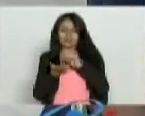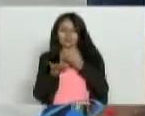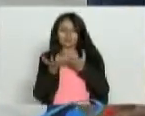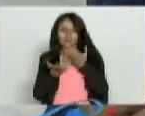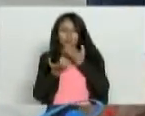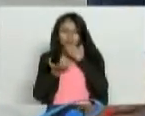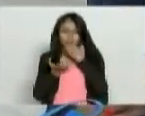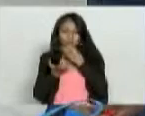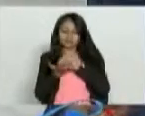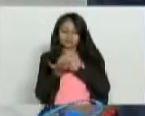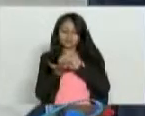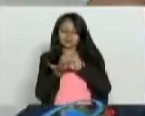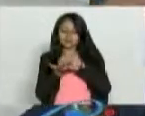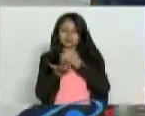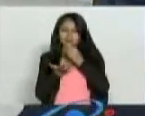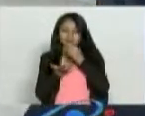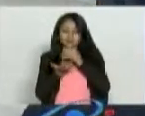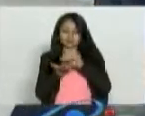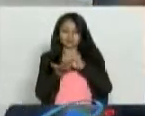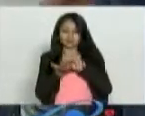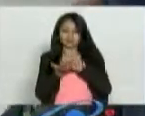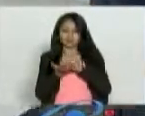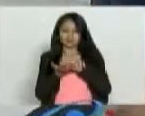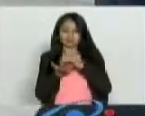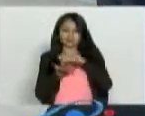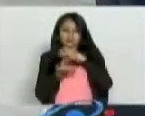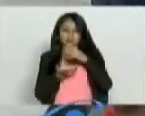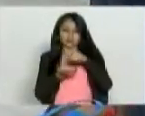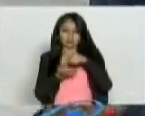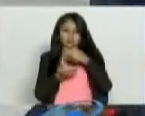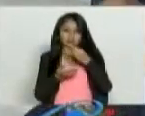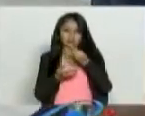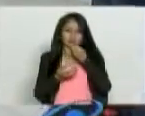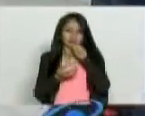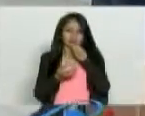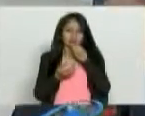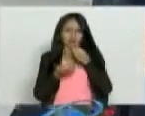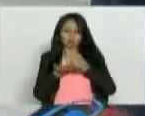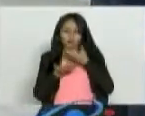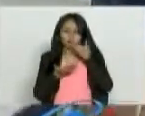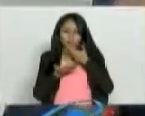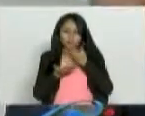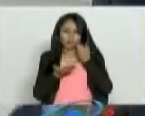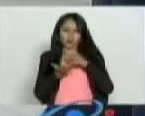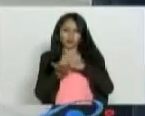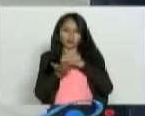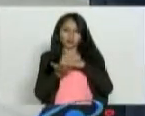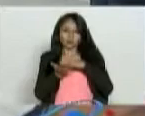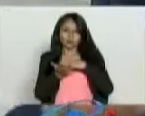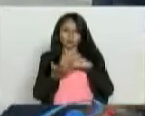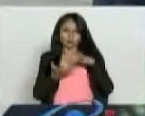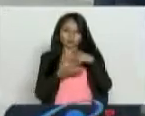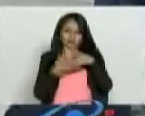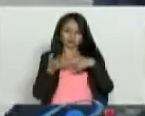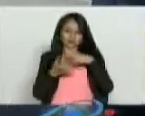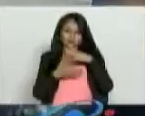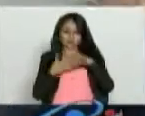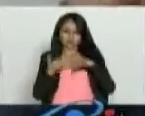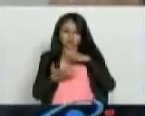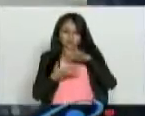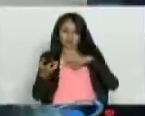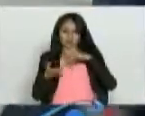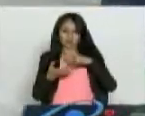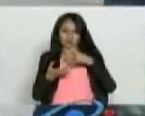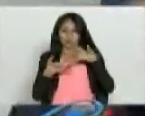fortalece como el sabor. Y se lo agregan a todo. Ya decía él, a las sopas, a la arroz, a la ensalada, a cualquier